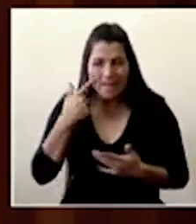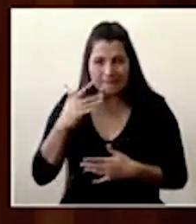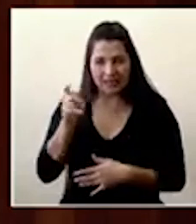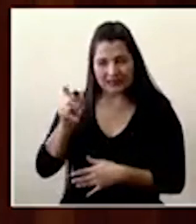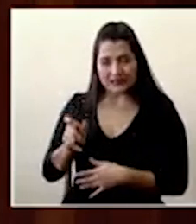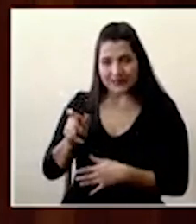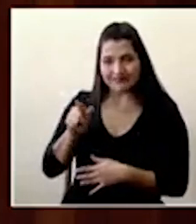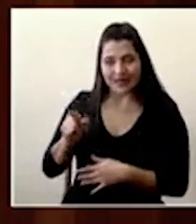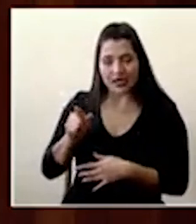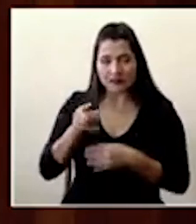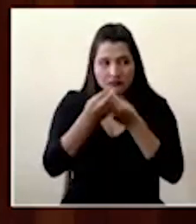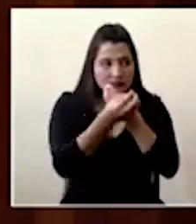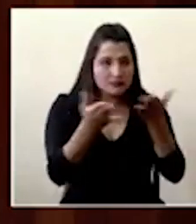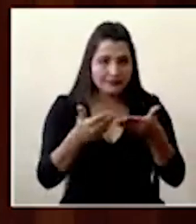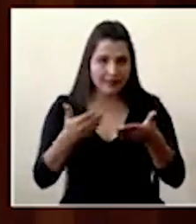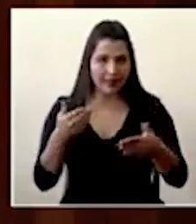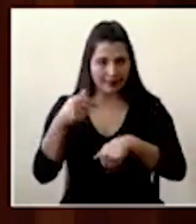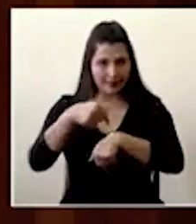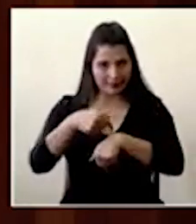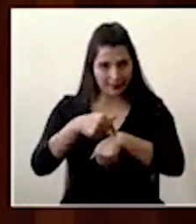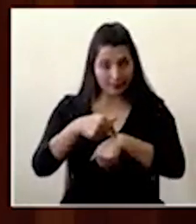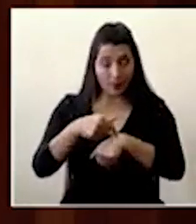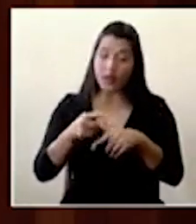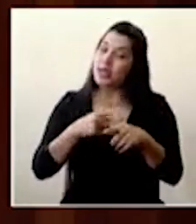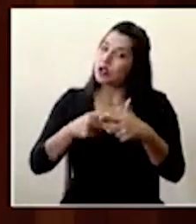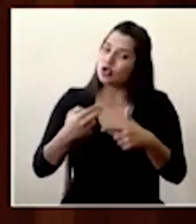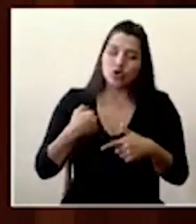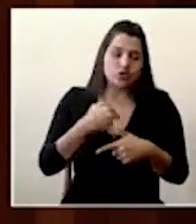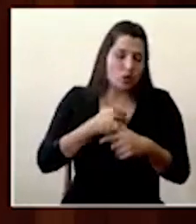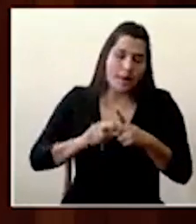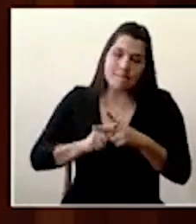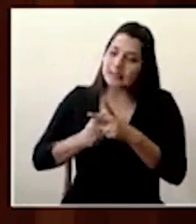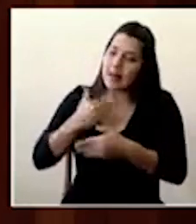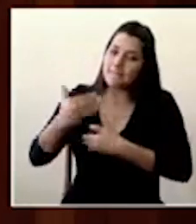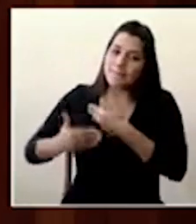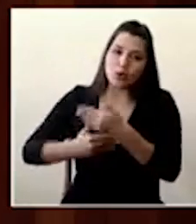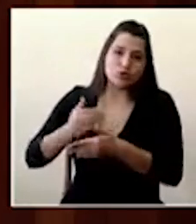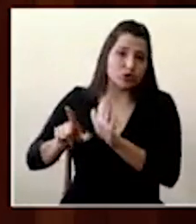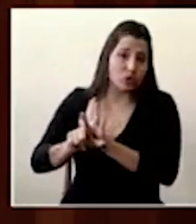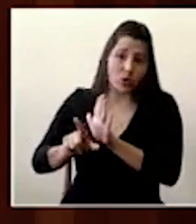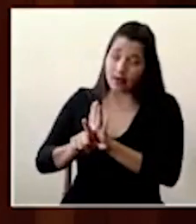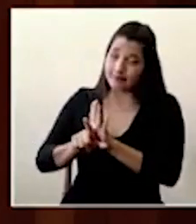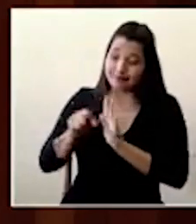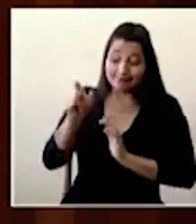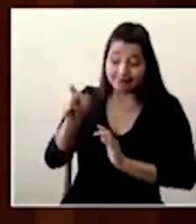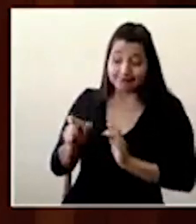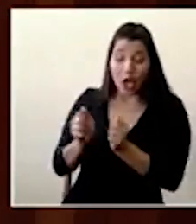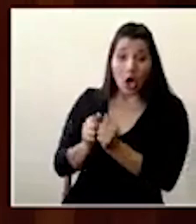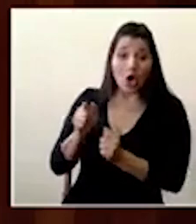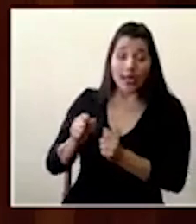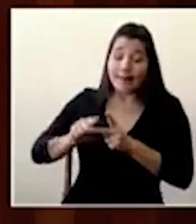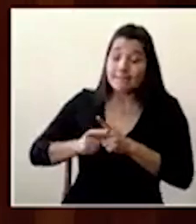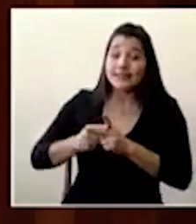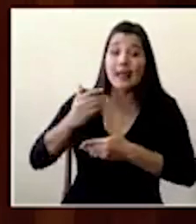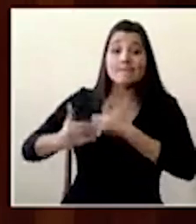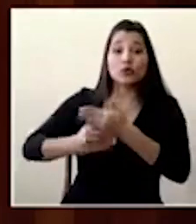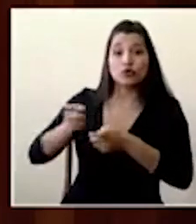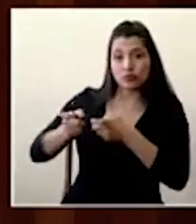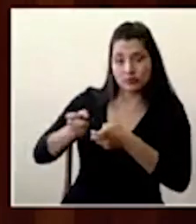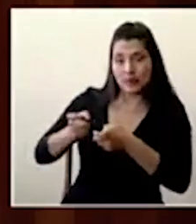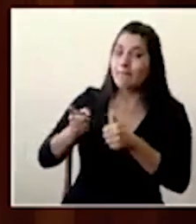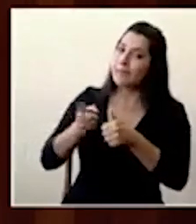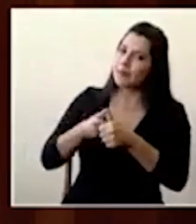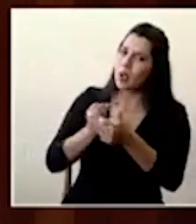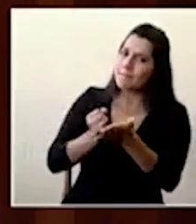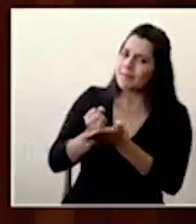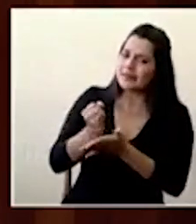al análisis de las circunstancias desde el punto de vista legal y se procede a la apertura de un proceso administrativo disciplinario para investigar, bueno, que fue lo